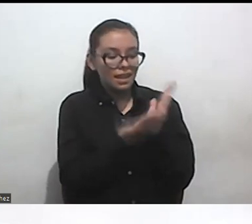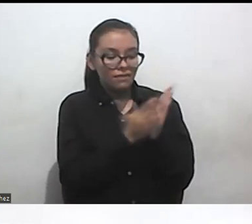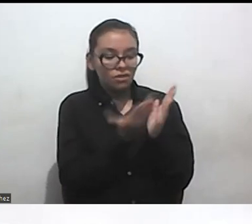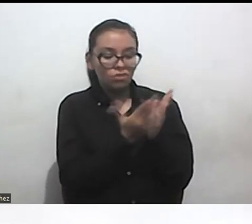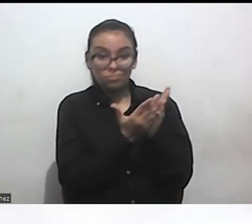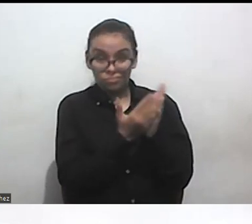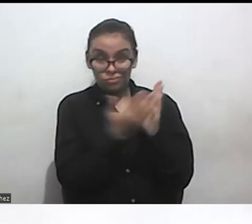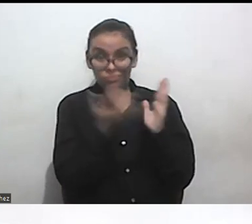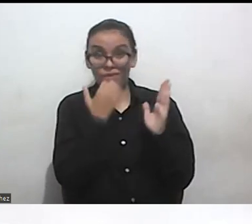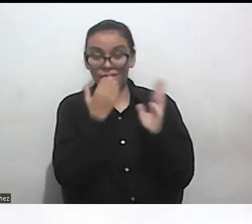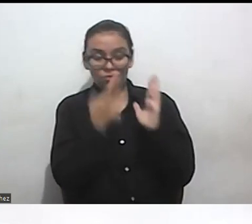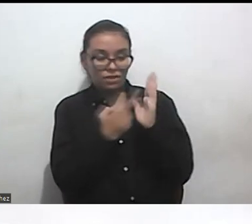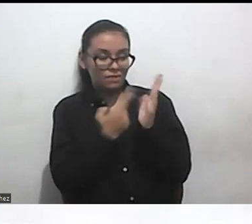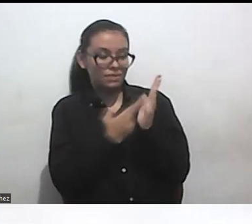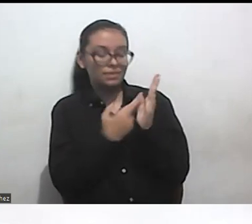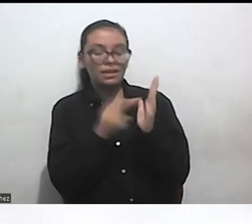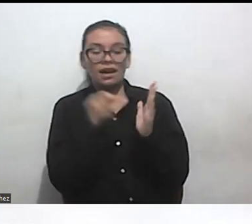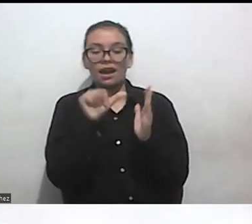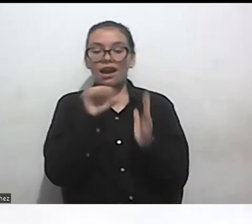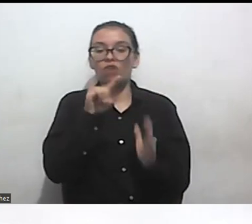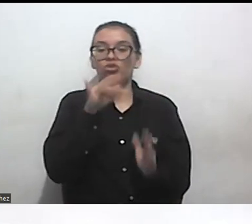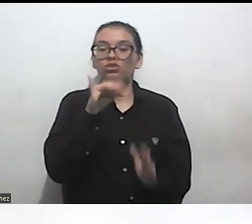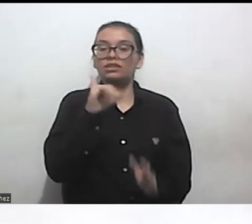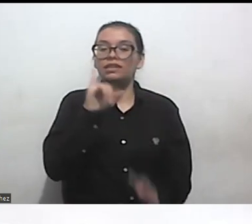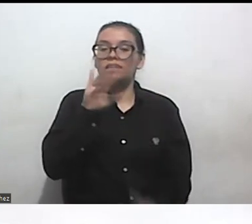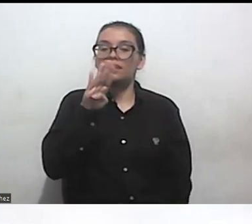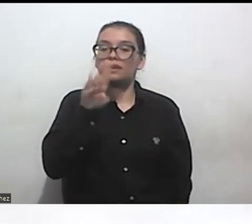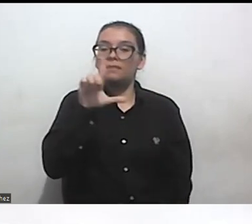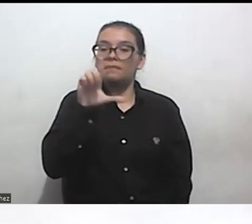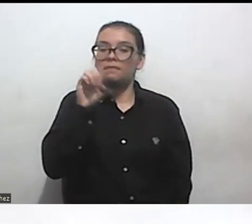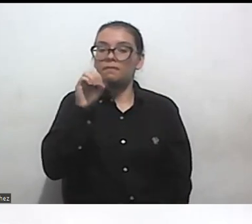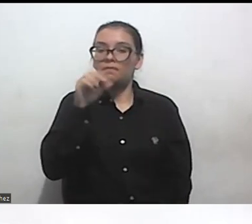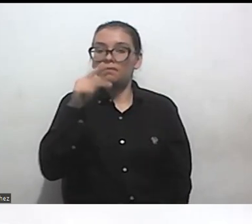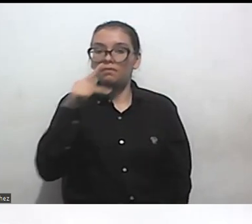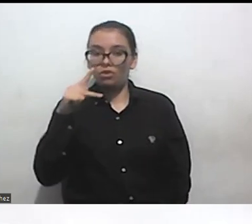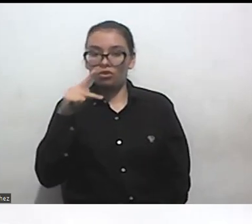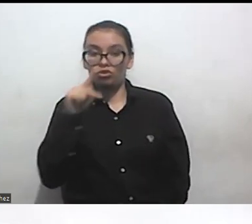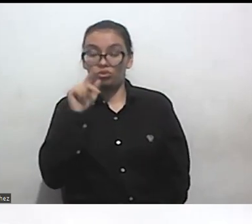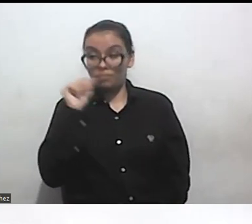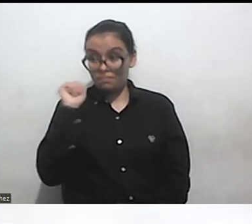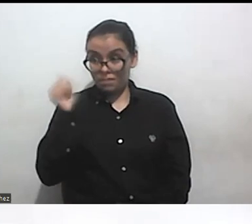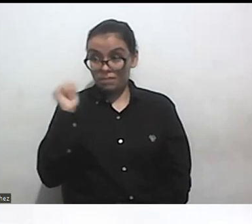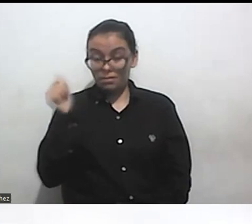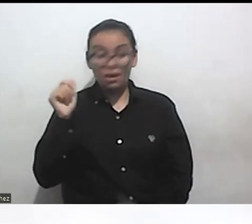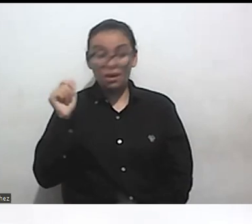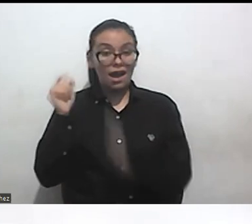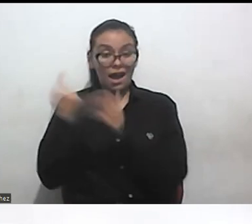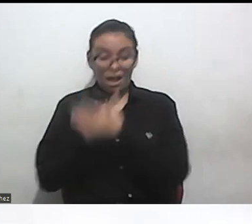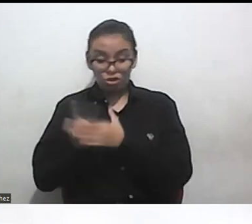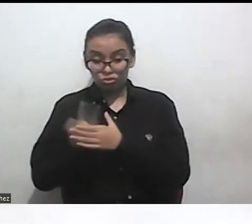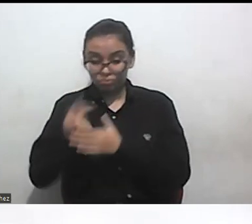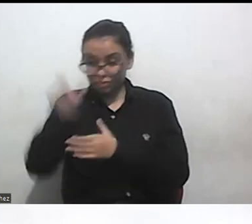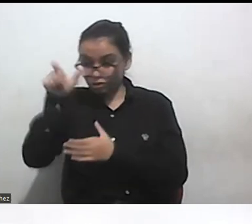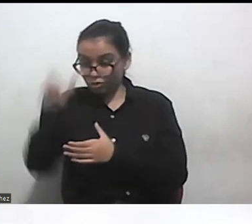que se llama Autiblog que es editada por una persona autista donde todos los autores son autistas